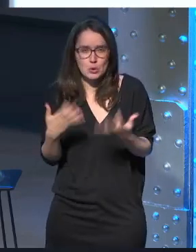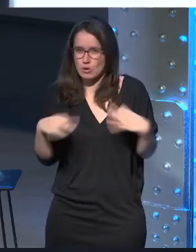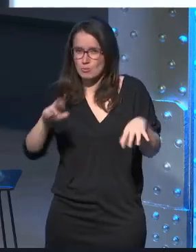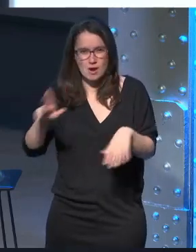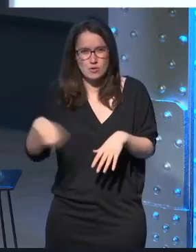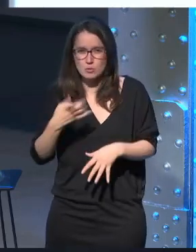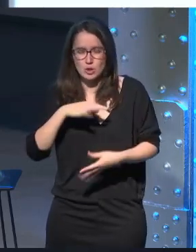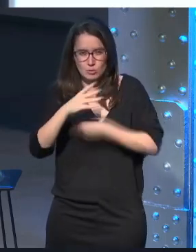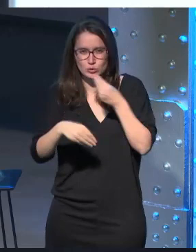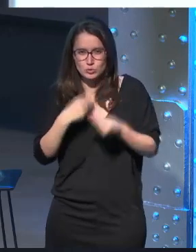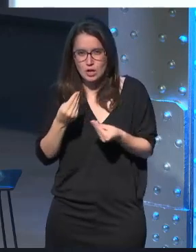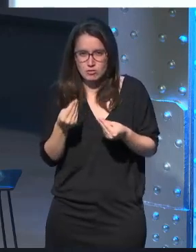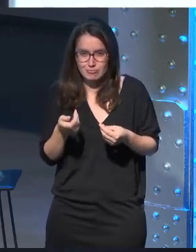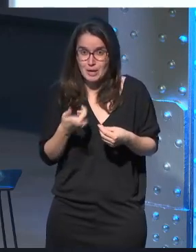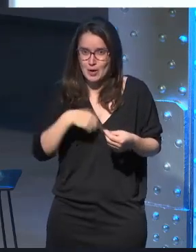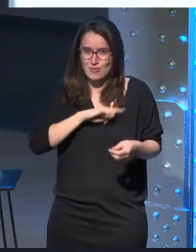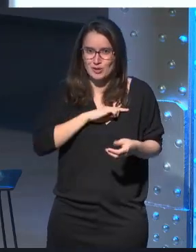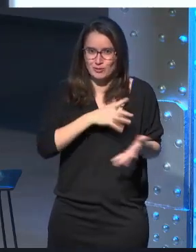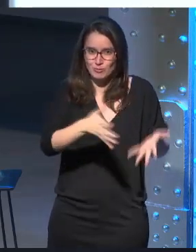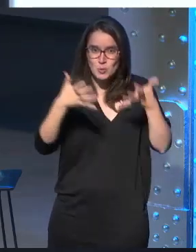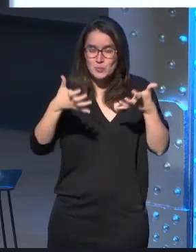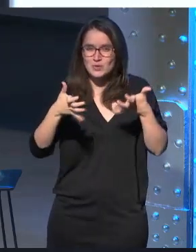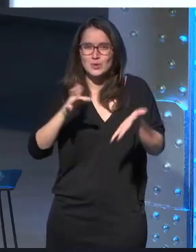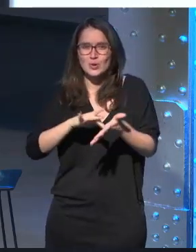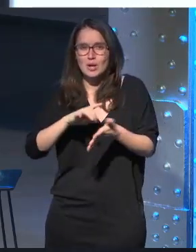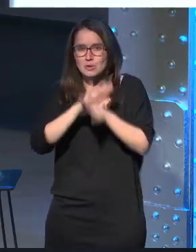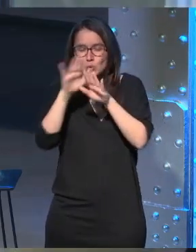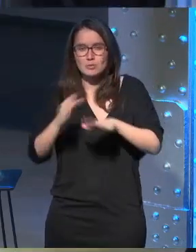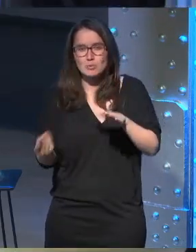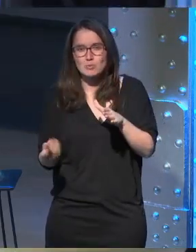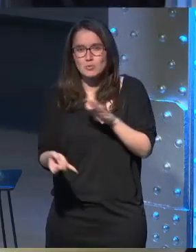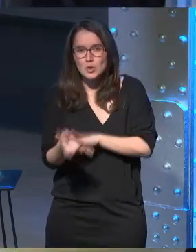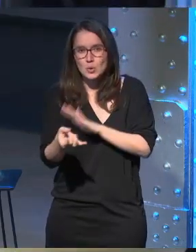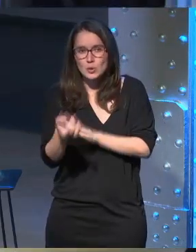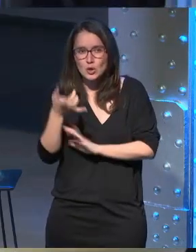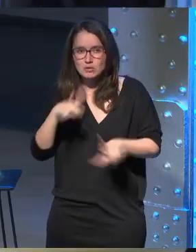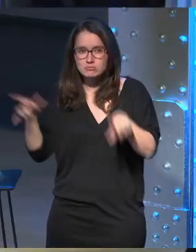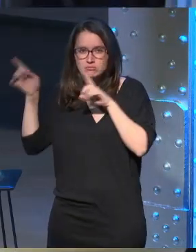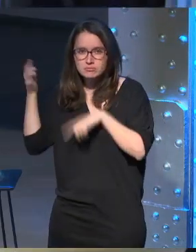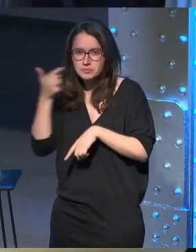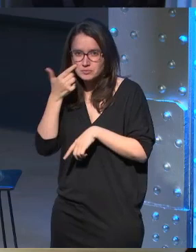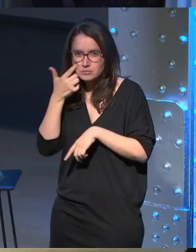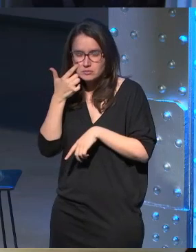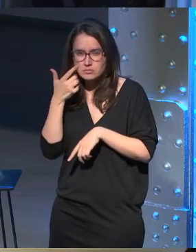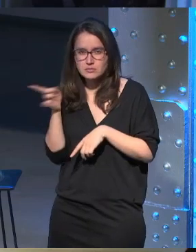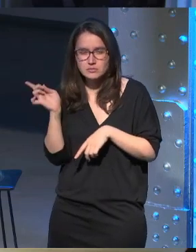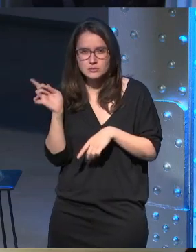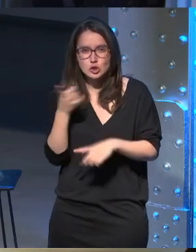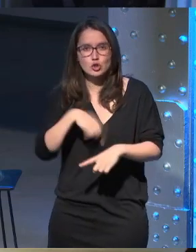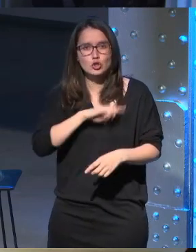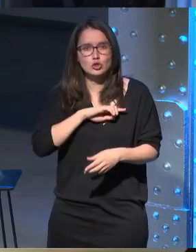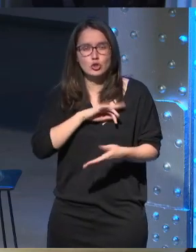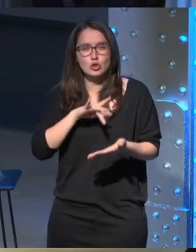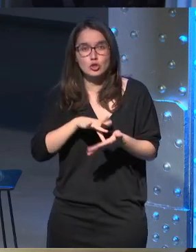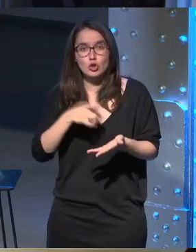podemos utilizarlo a nuestro favor en una de mis últimas producciones en Vince Loholmes ahí con Icaru nosotros